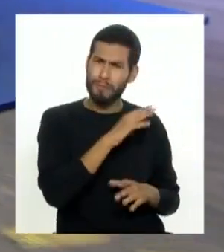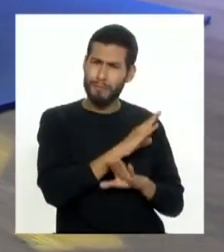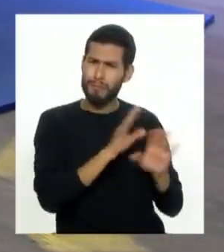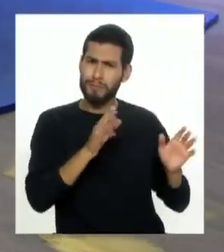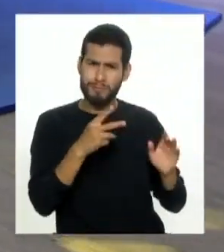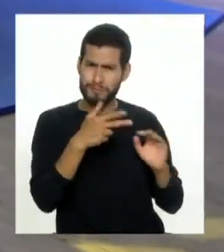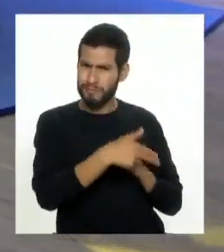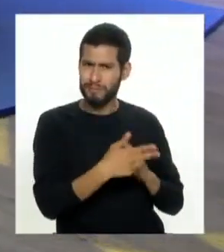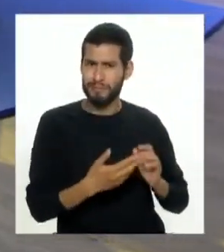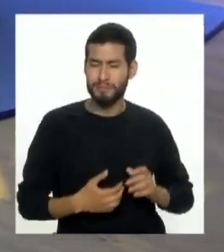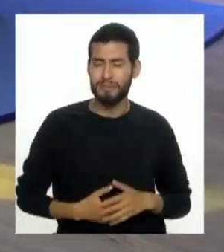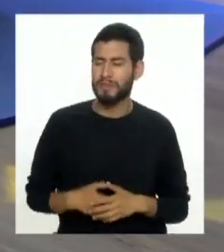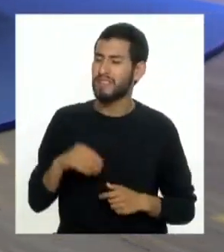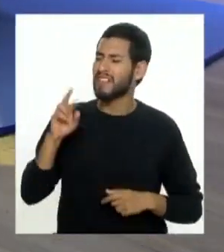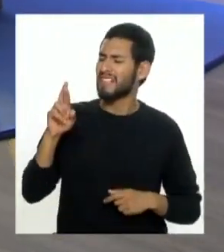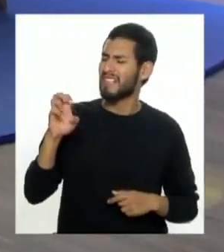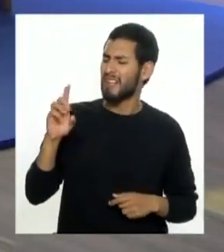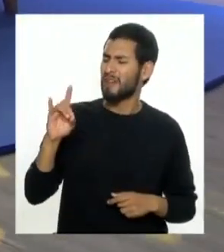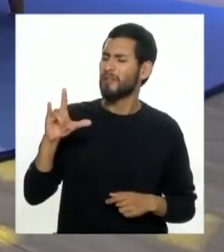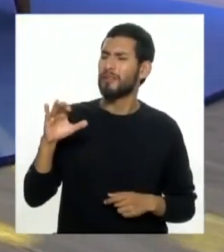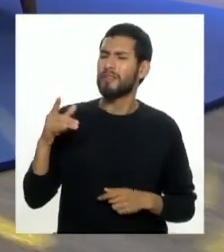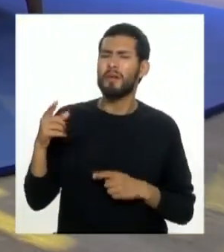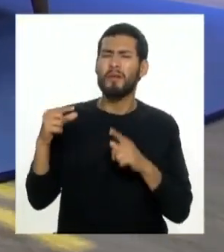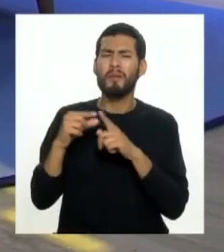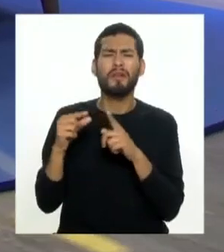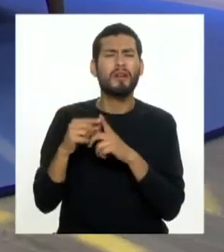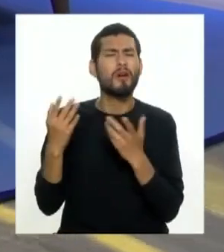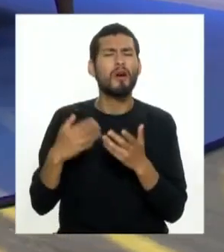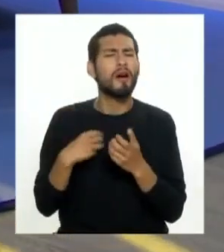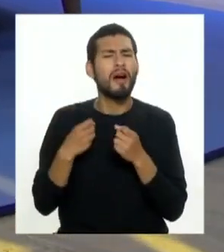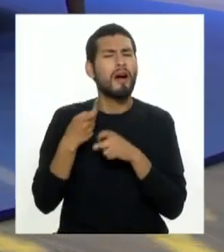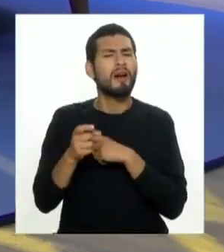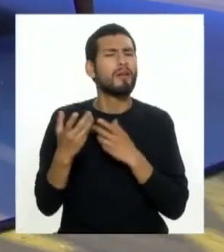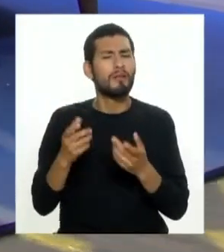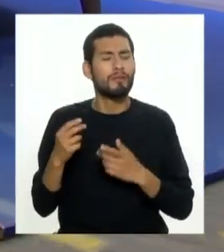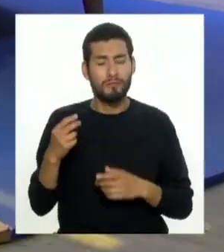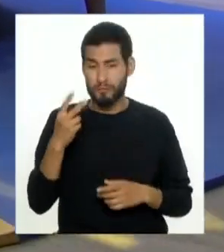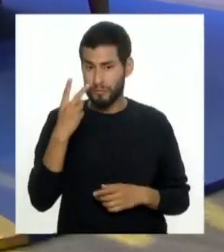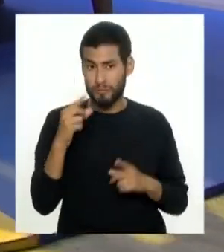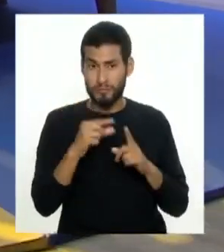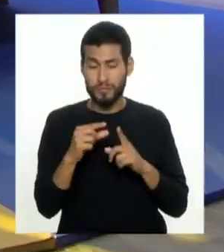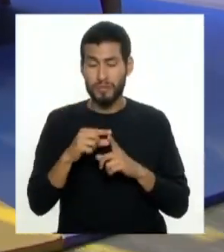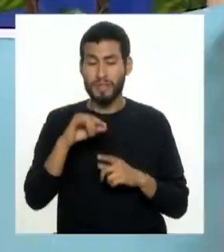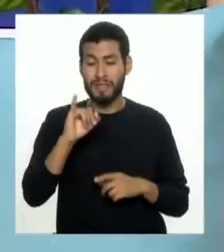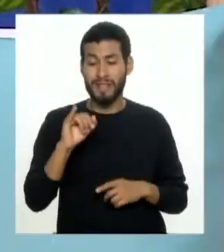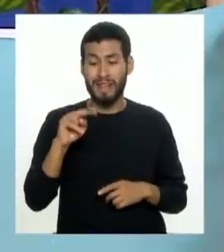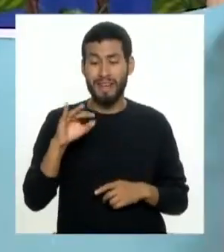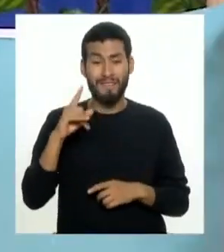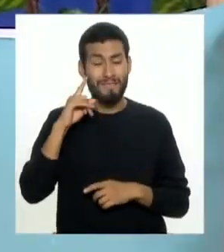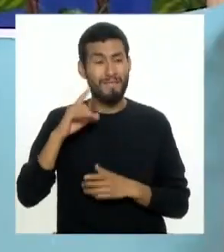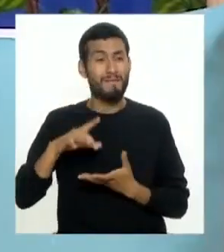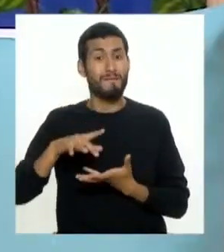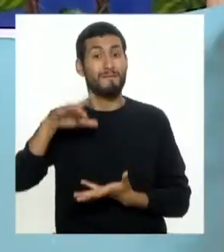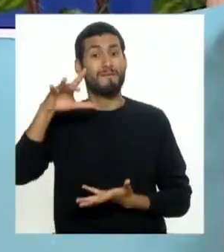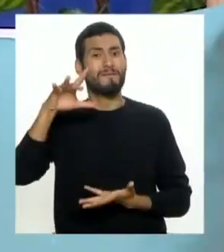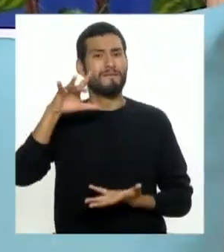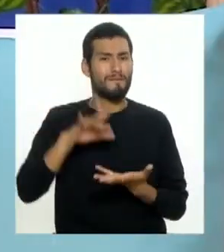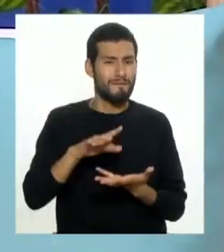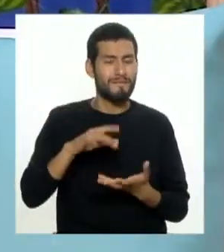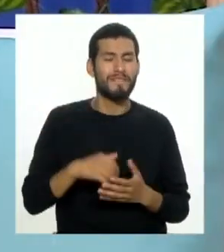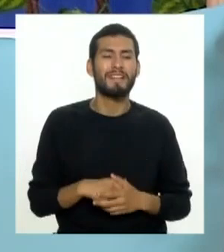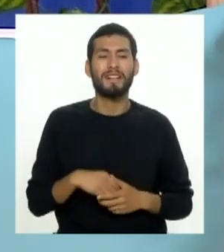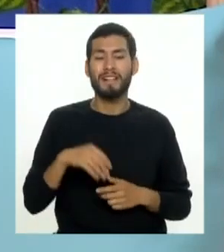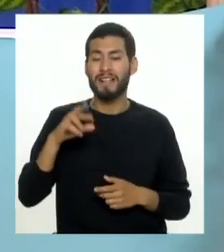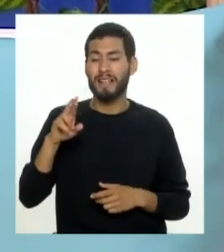reduflación y cómo nos afecta? viene de dos palabras viene de dos palabras de inflación y de reducción normalmente